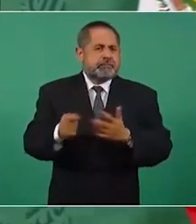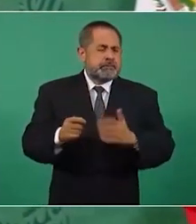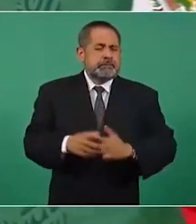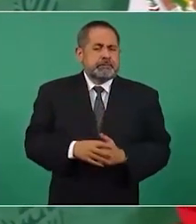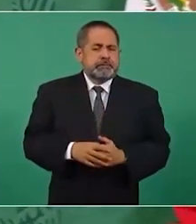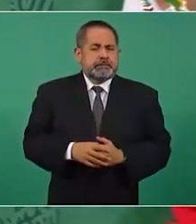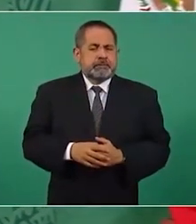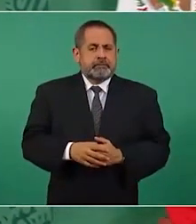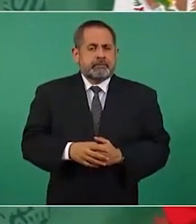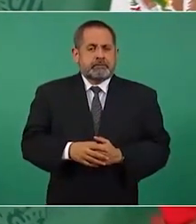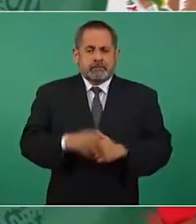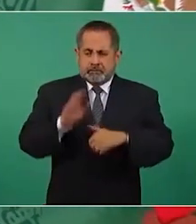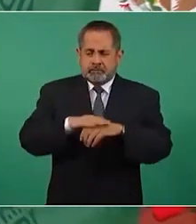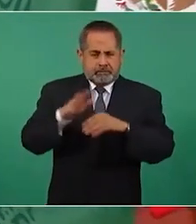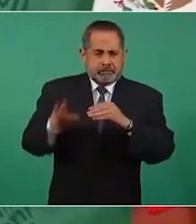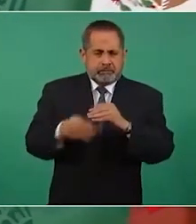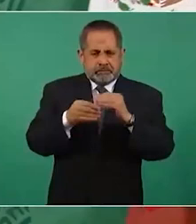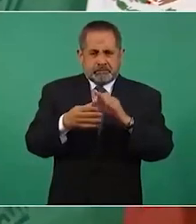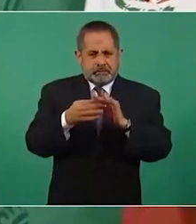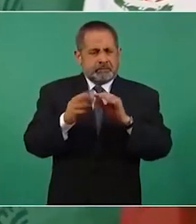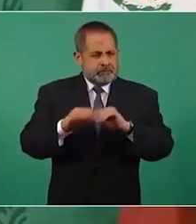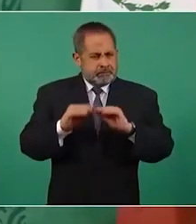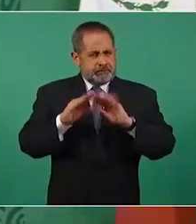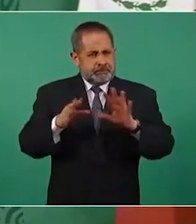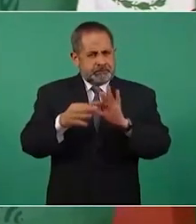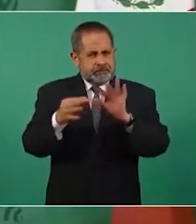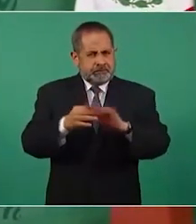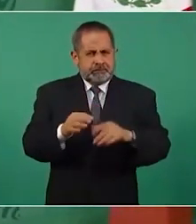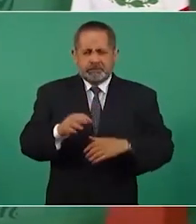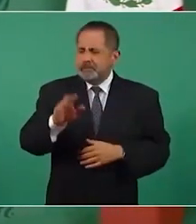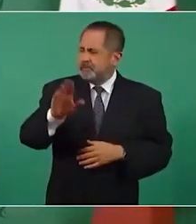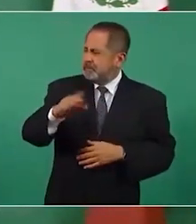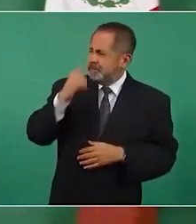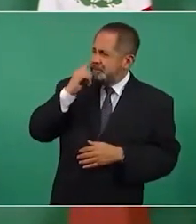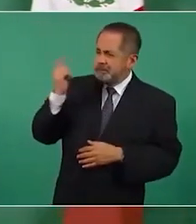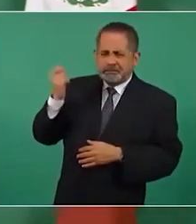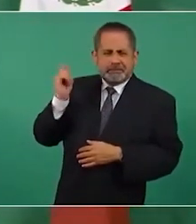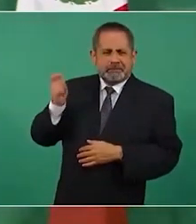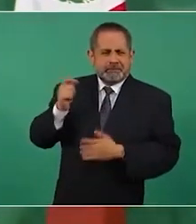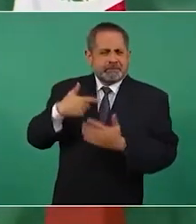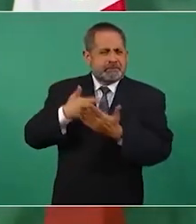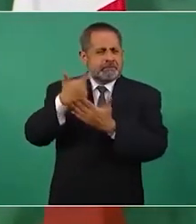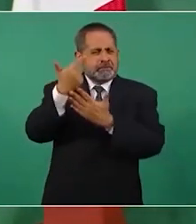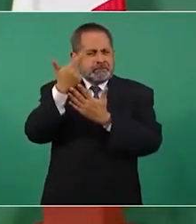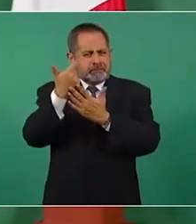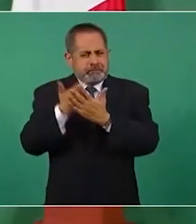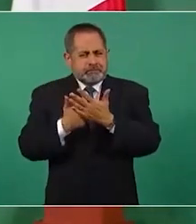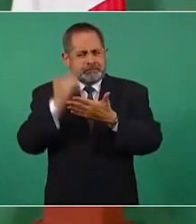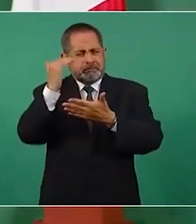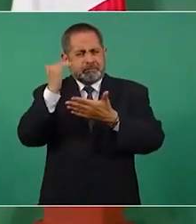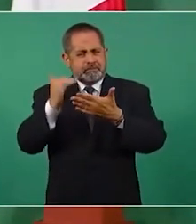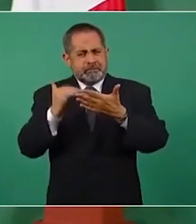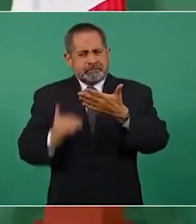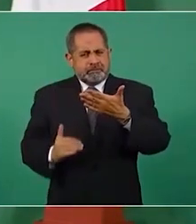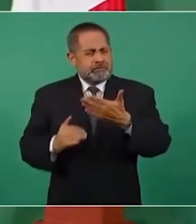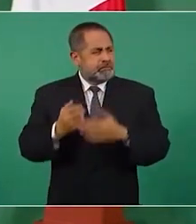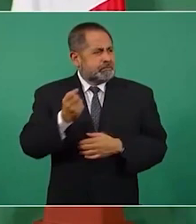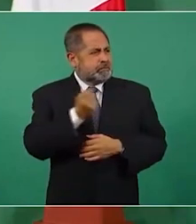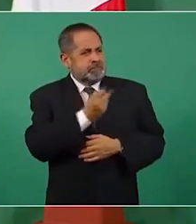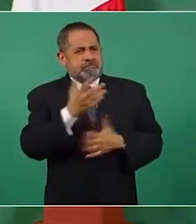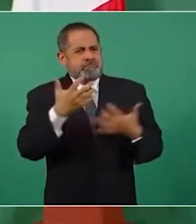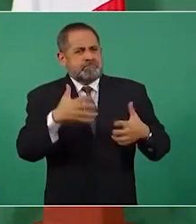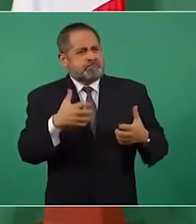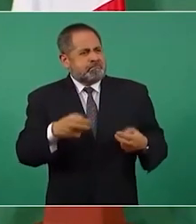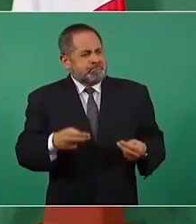ampliarme un poquito a ver si no está la lista de las grandes empresas que no